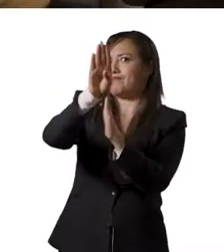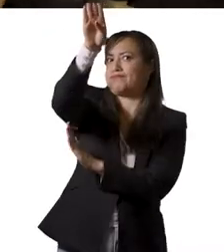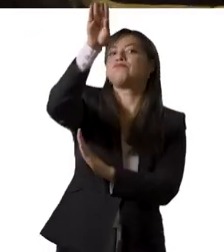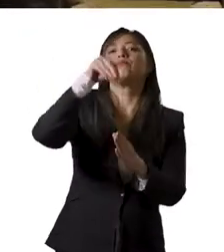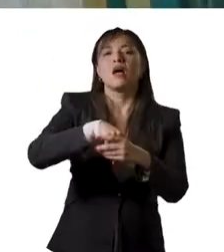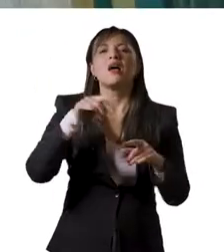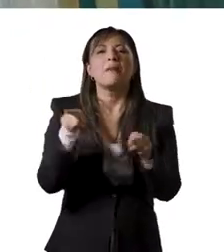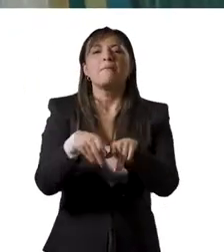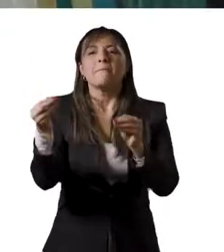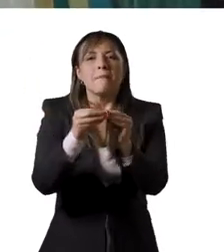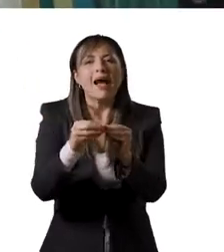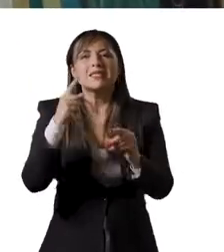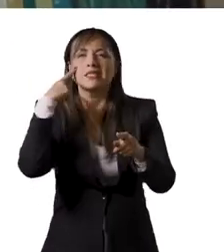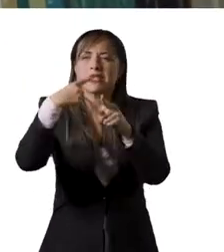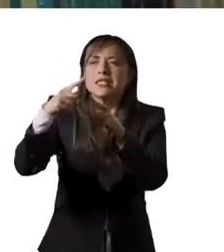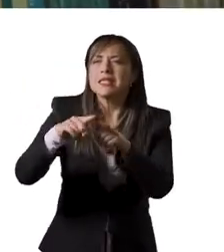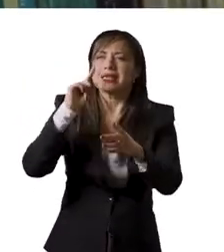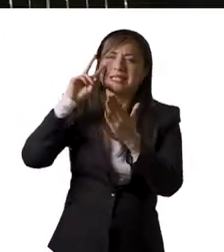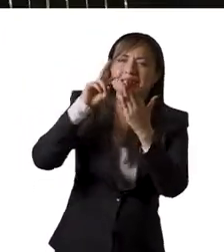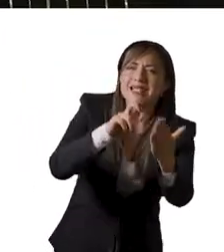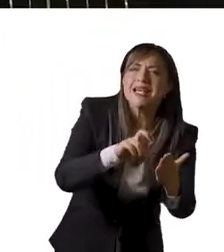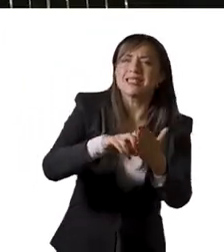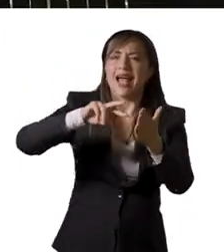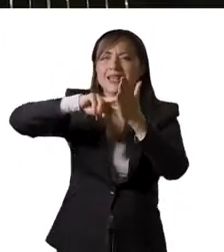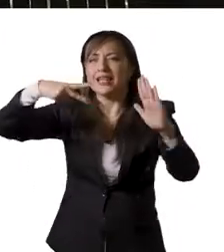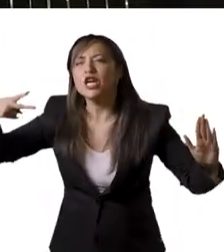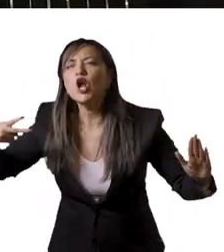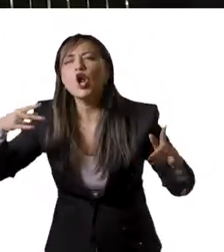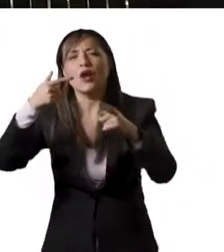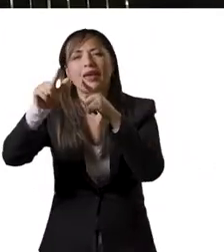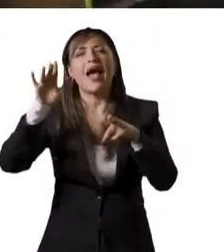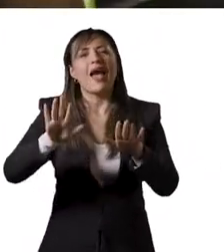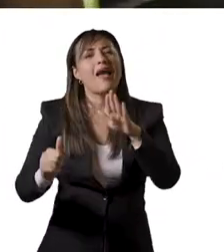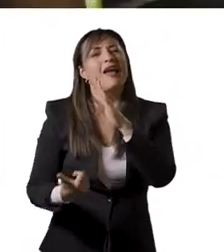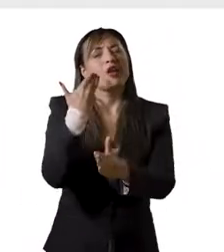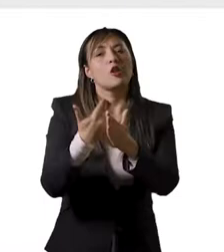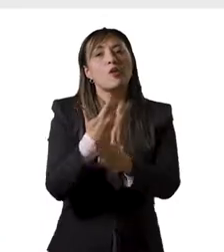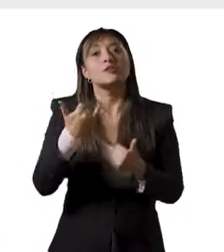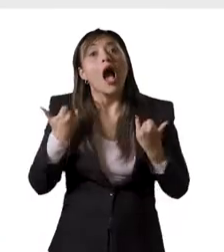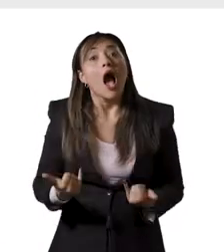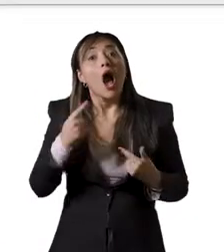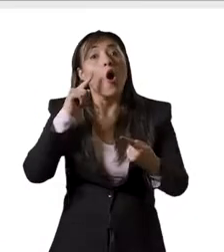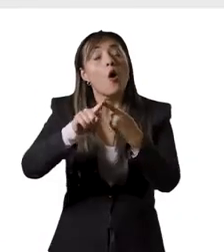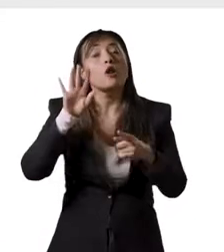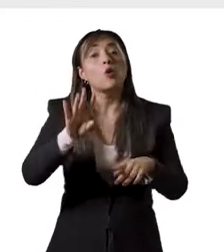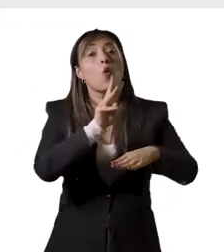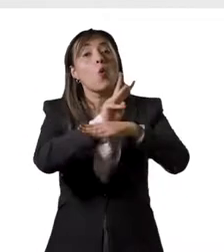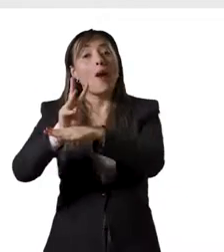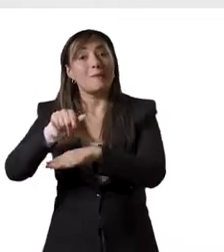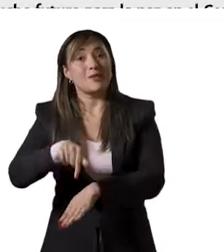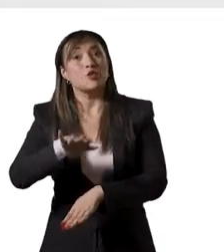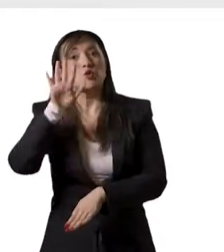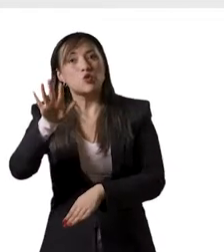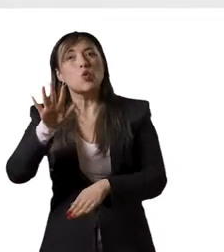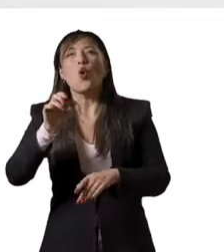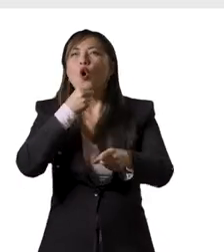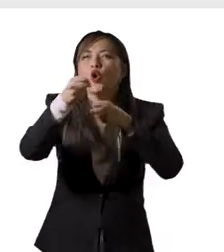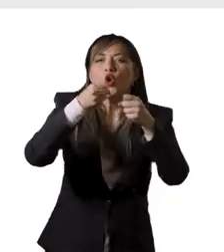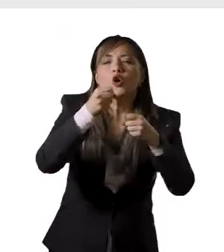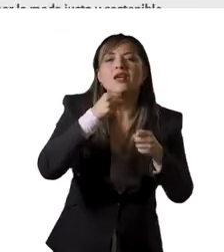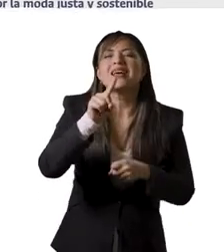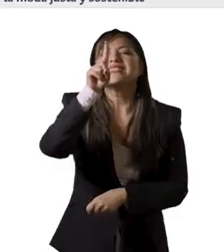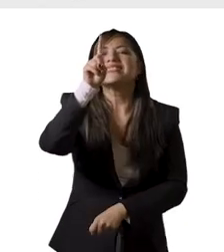exitosamente con sus labores de divulgación de la ciencia, la tecnología y la innovación. La página web de la Agencia de Noticias UNAL